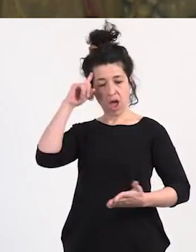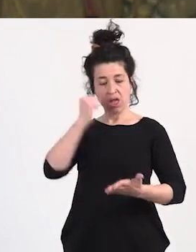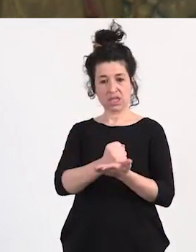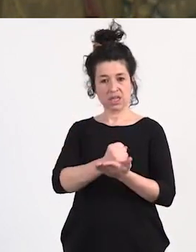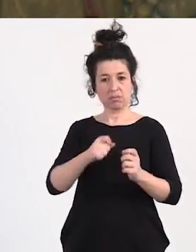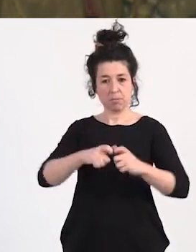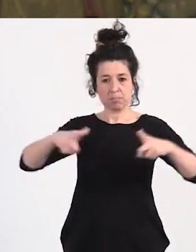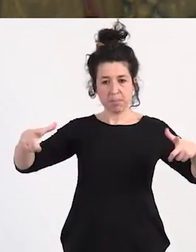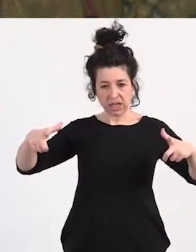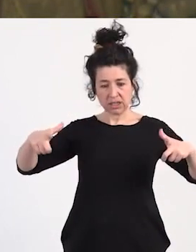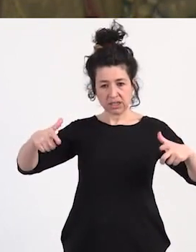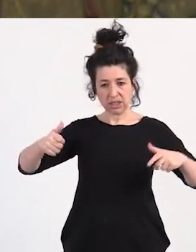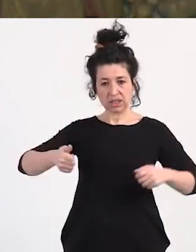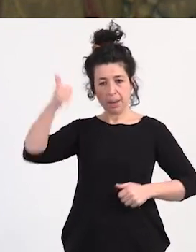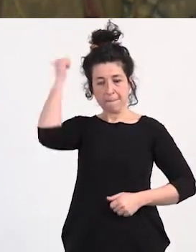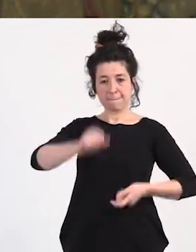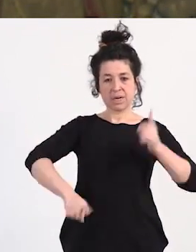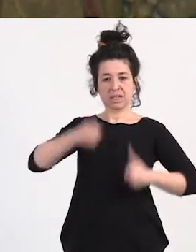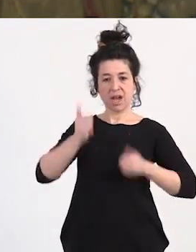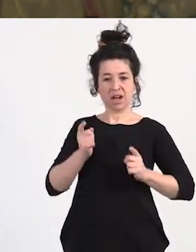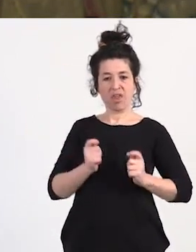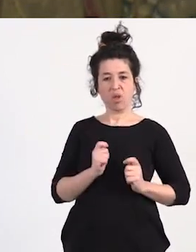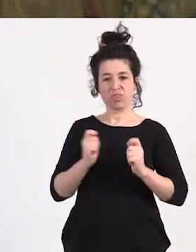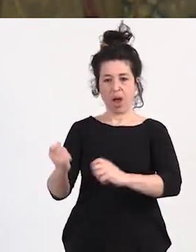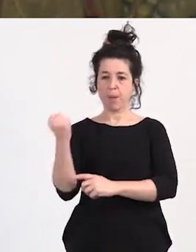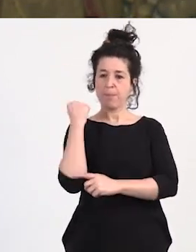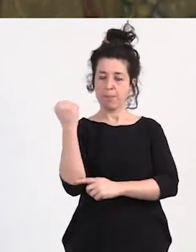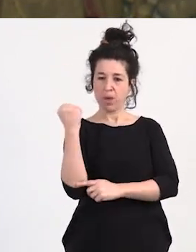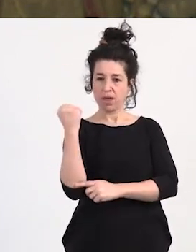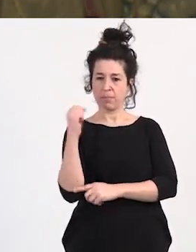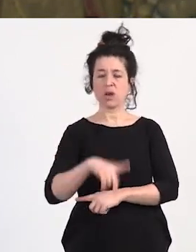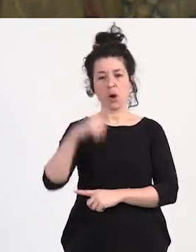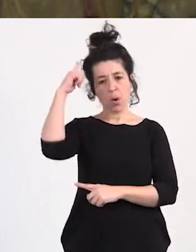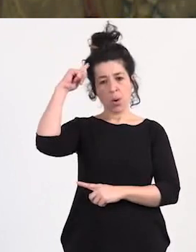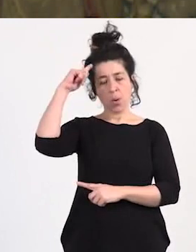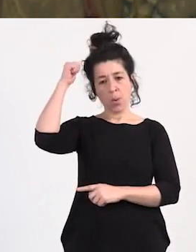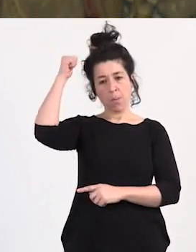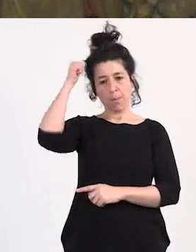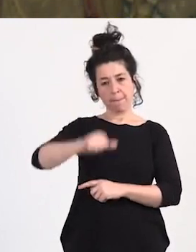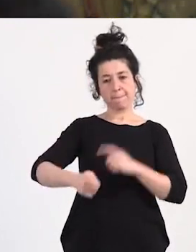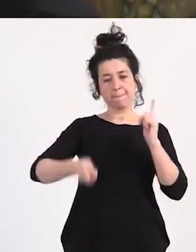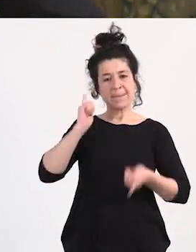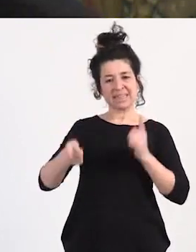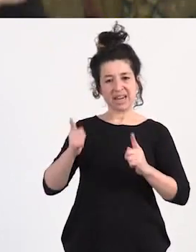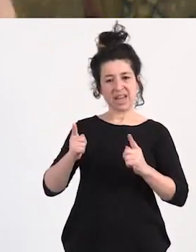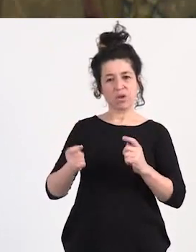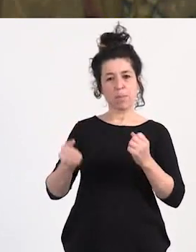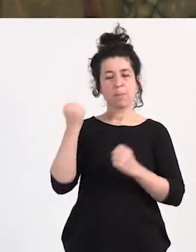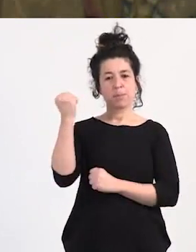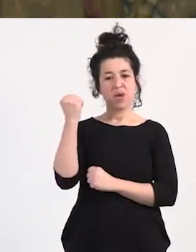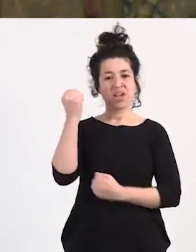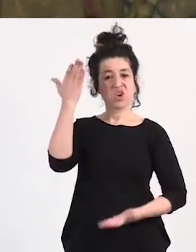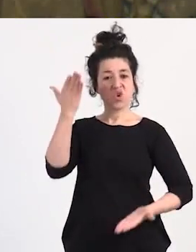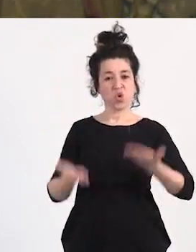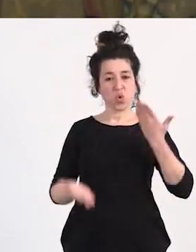patriarcado al patriarcado que tiene poder judicial al patriarcado que tiene el poder al estado